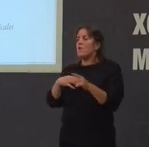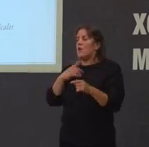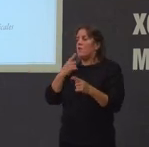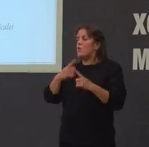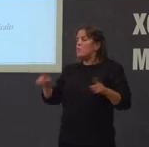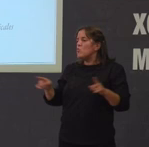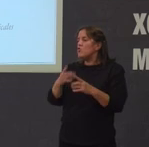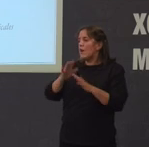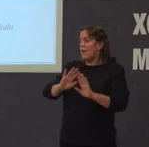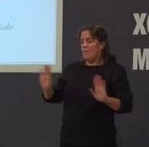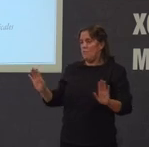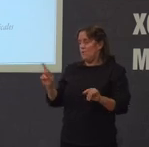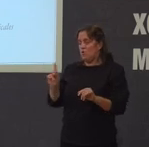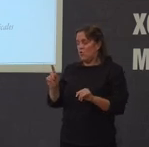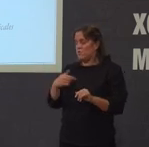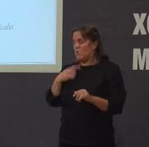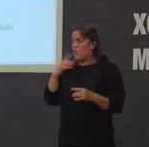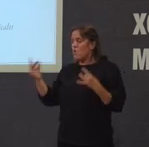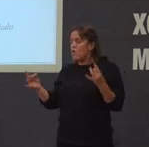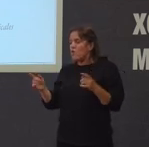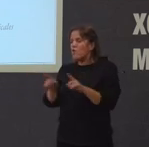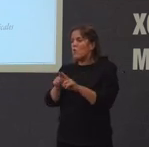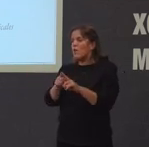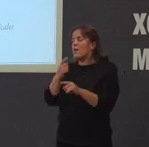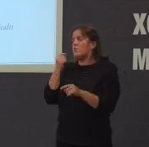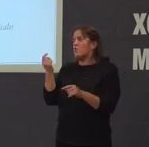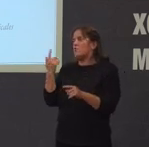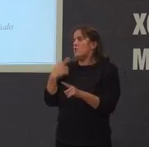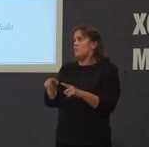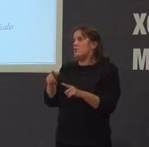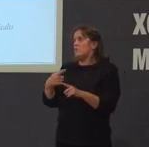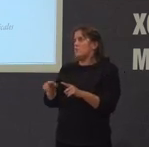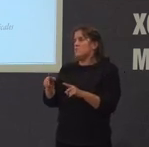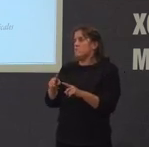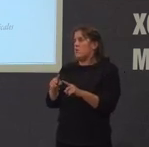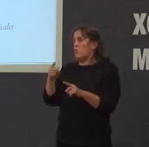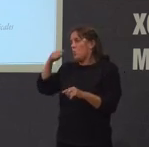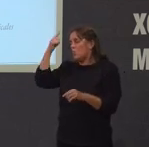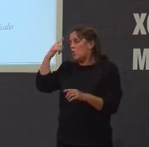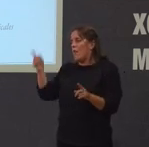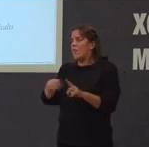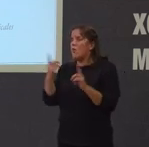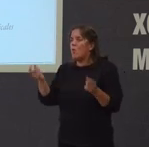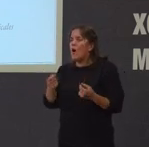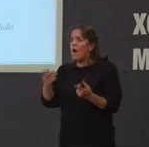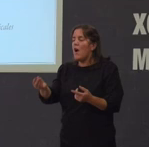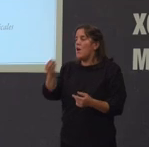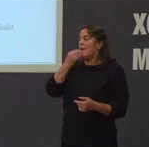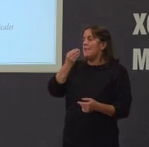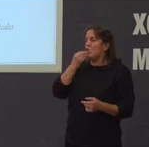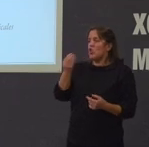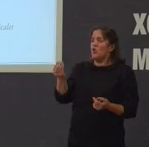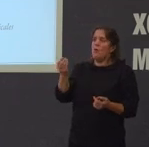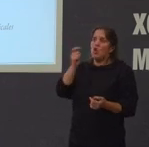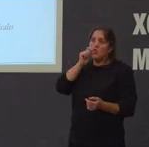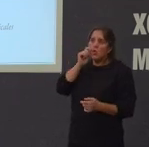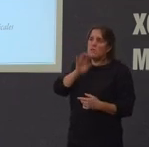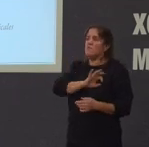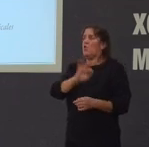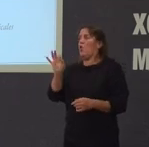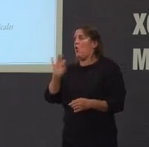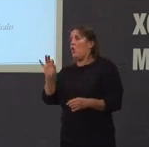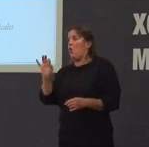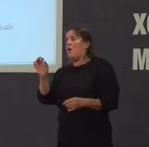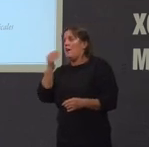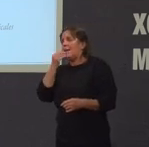súa música senón calquera outro elemento de carácter cultural dame igual que se xa alimentar convertido en gastronómico turístico ou